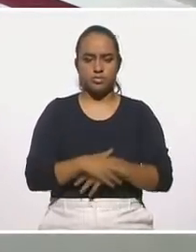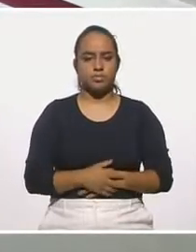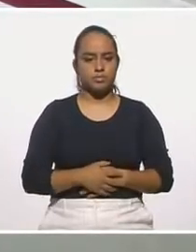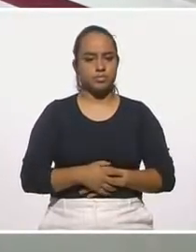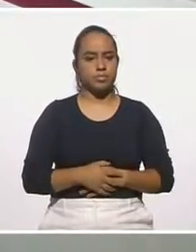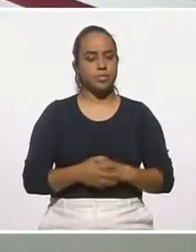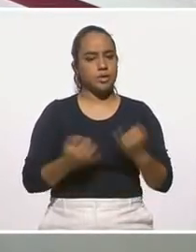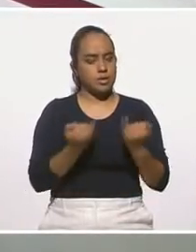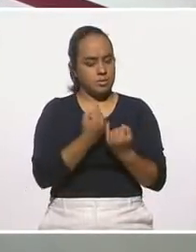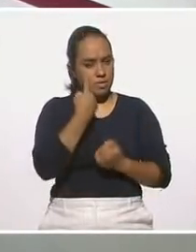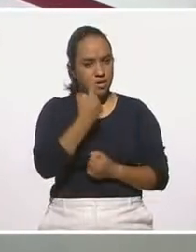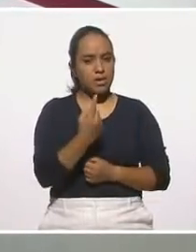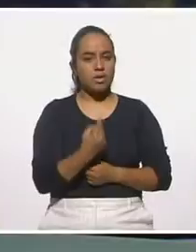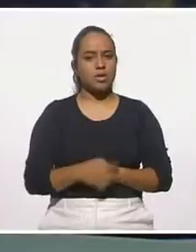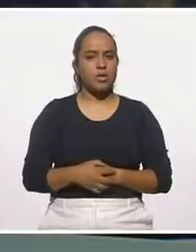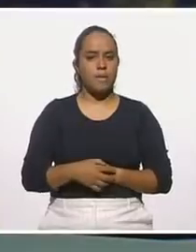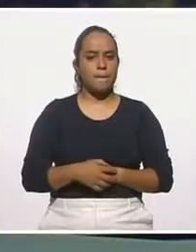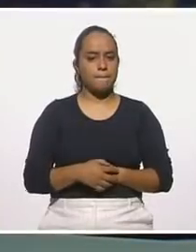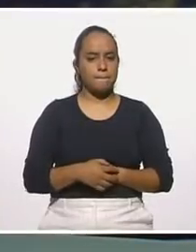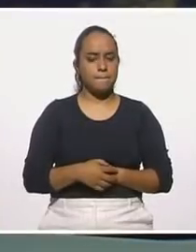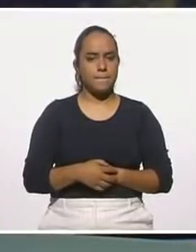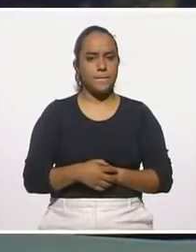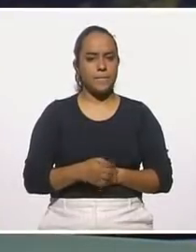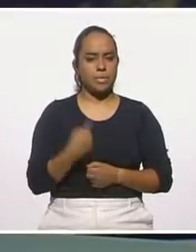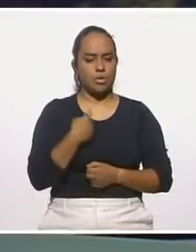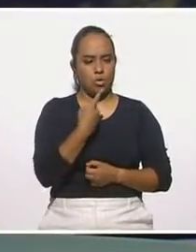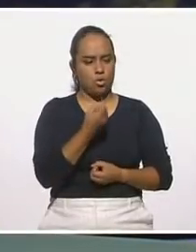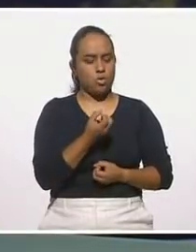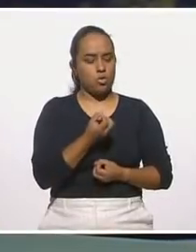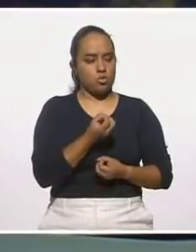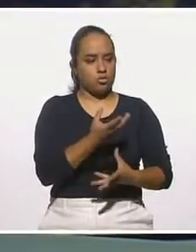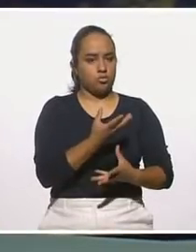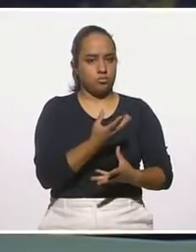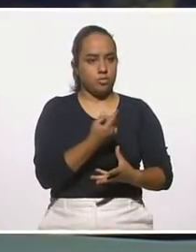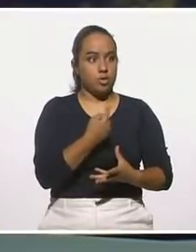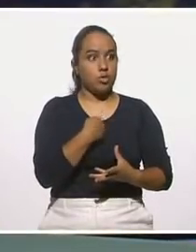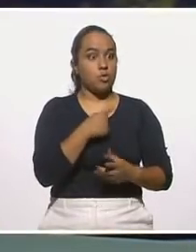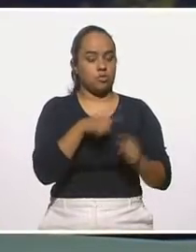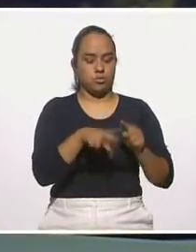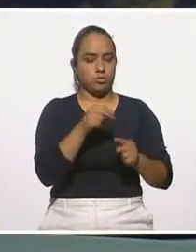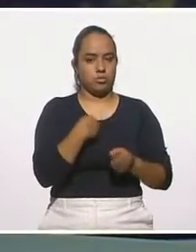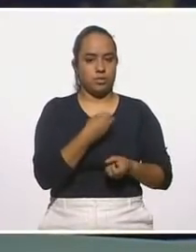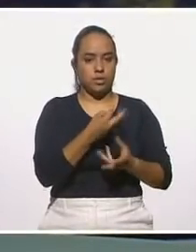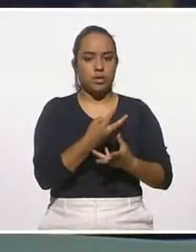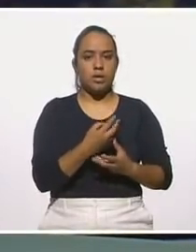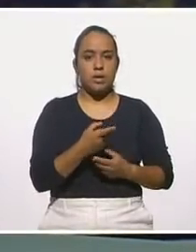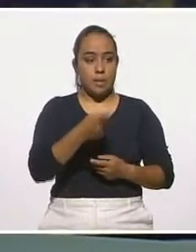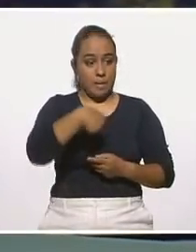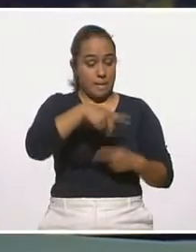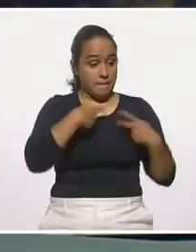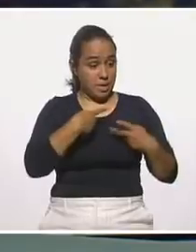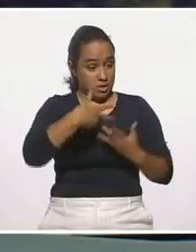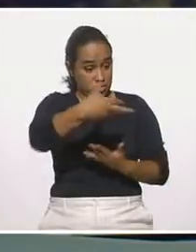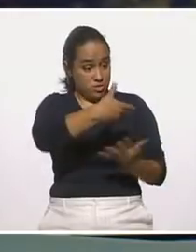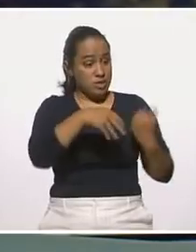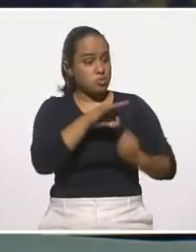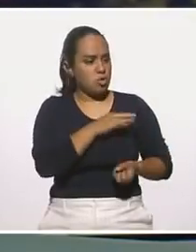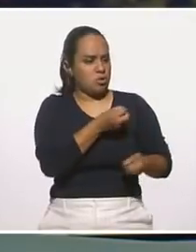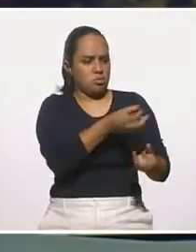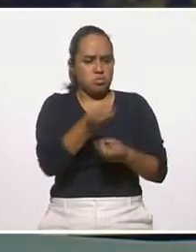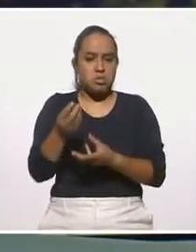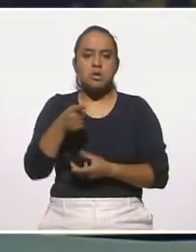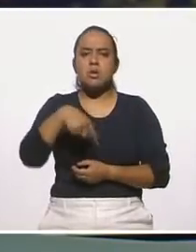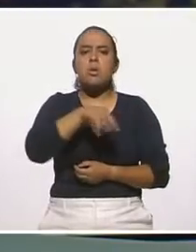fíjate que hay una cosa que no quiero dejar pasar. Una sociedad dispuesta a compartir, es más probable que sea una sociedad